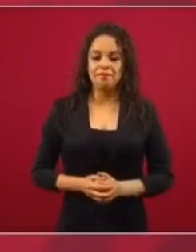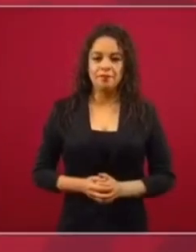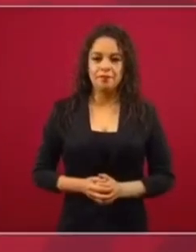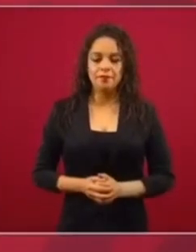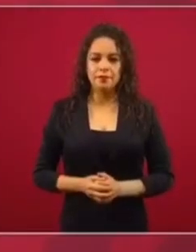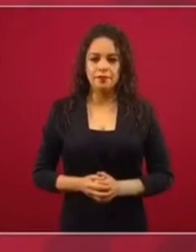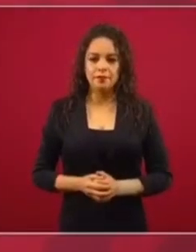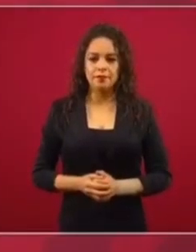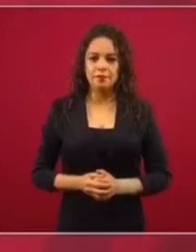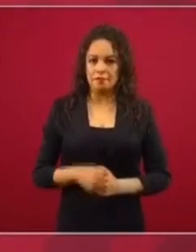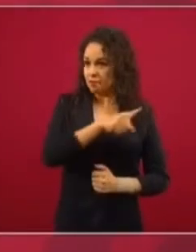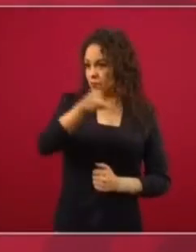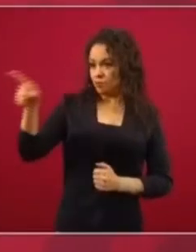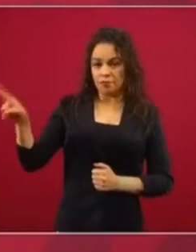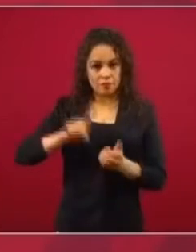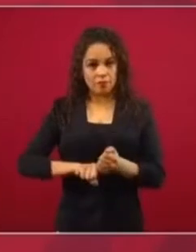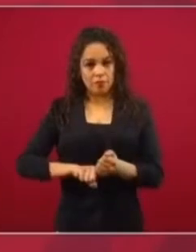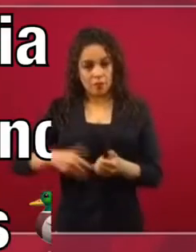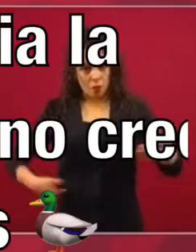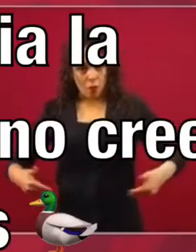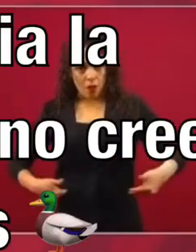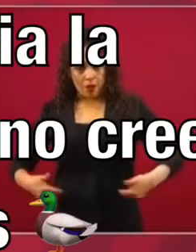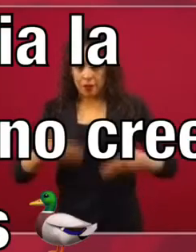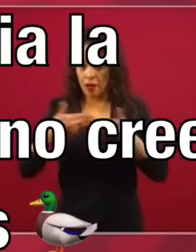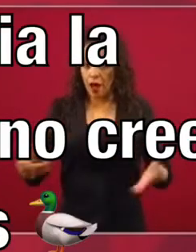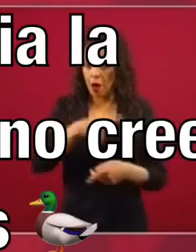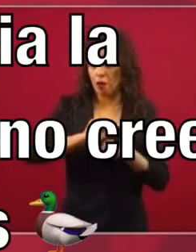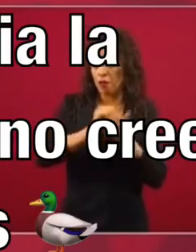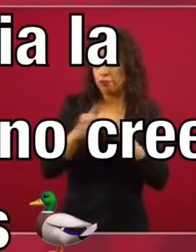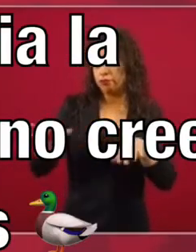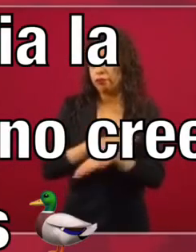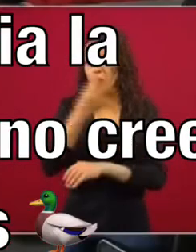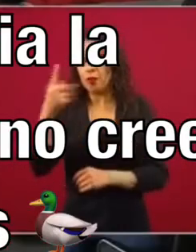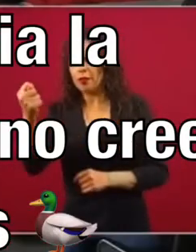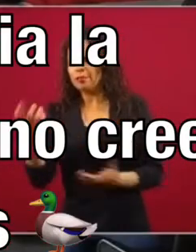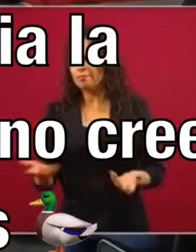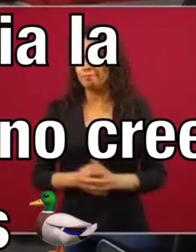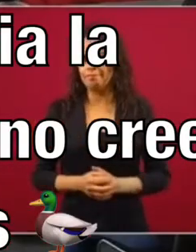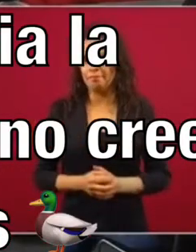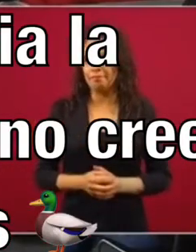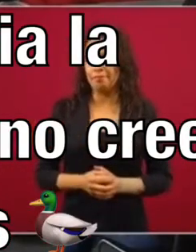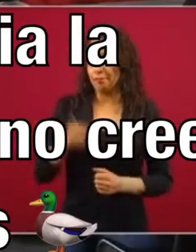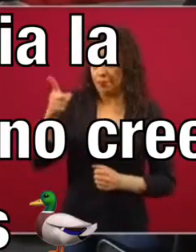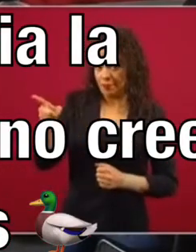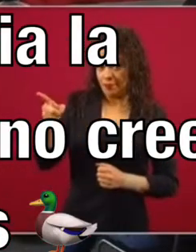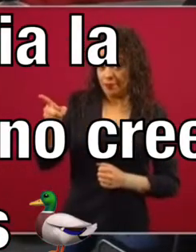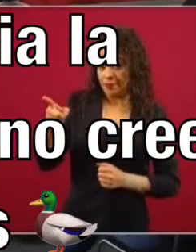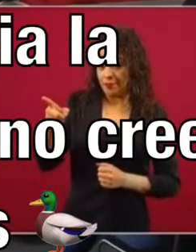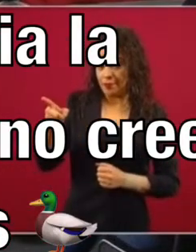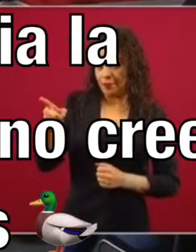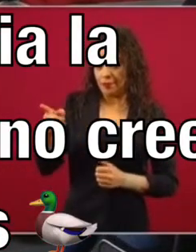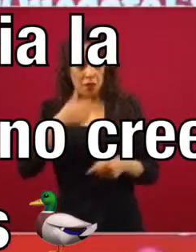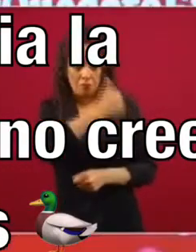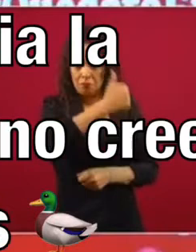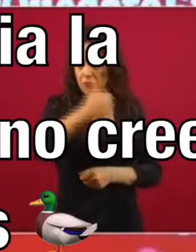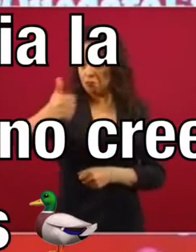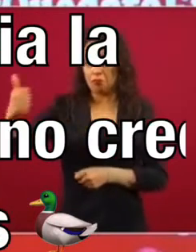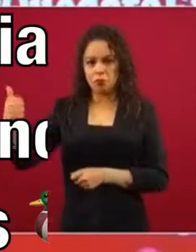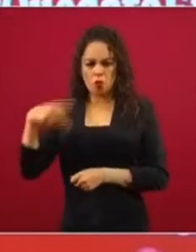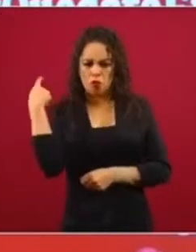Les molesta mucho la transformación. Ellos quisieran que continuara el mismo régimen de corrupción, de injusticias, de privilegios.